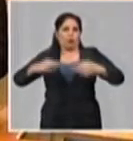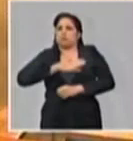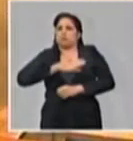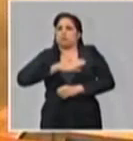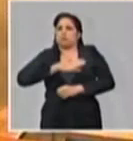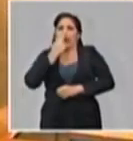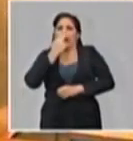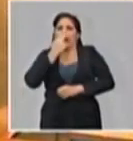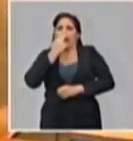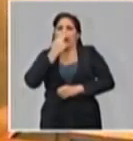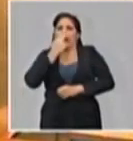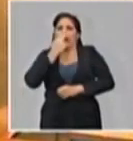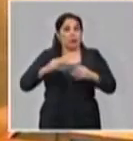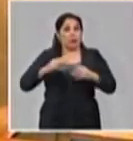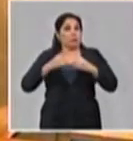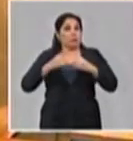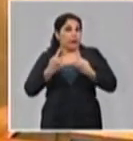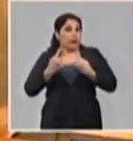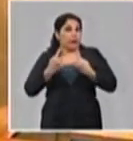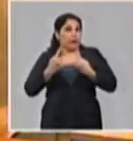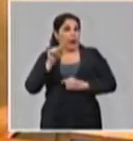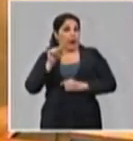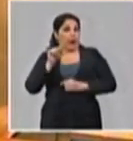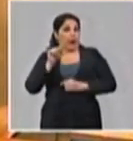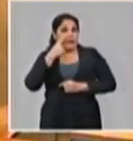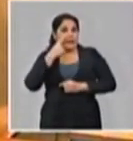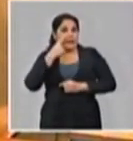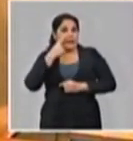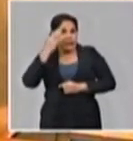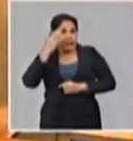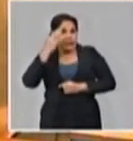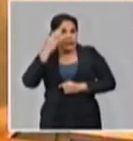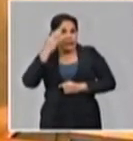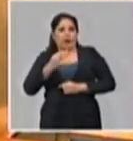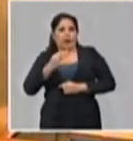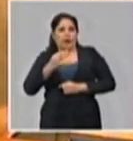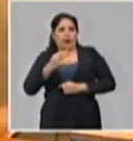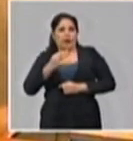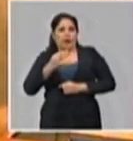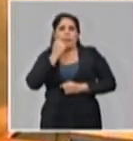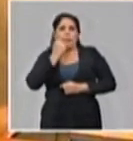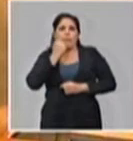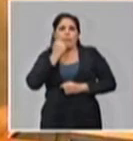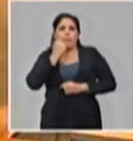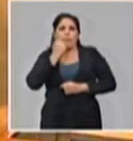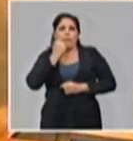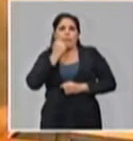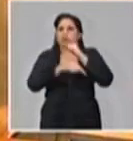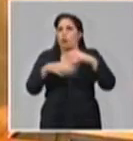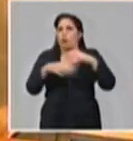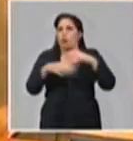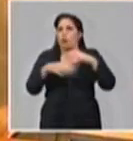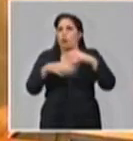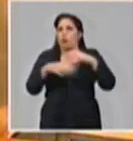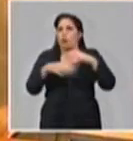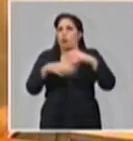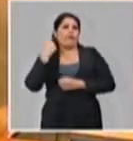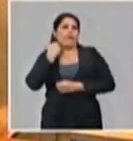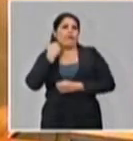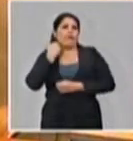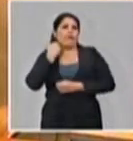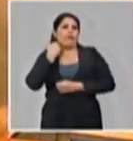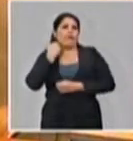conocido. No obstante, se ha precisado que los síntomas más frecuentes están vinculados a fiebre,